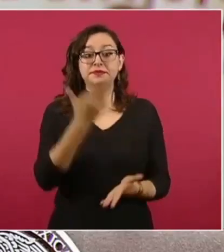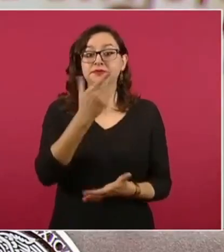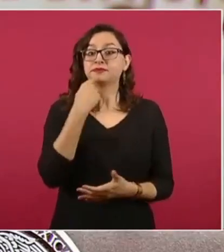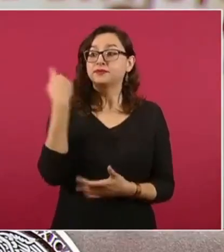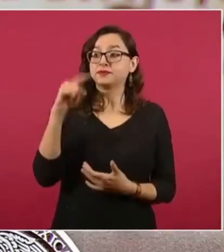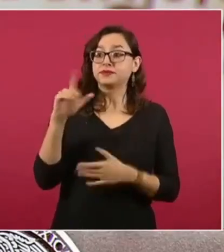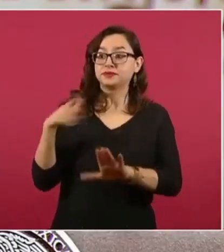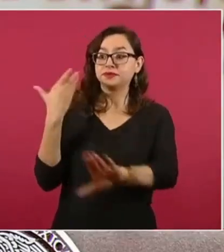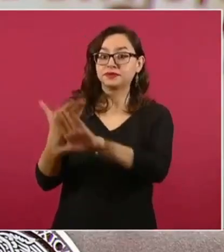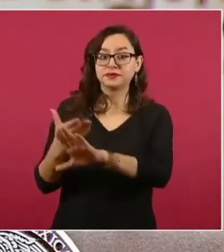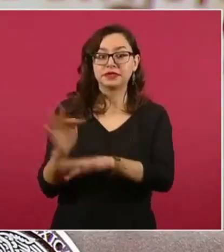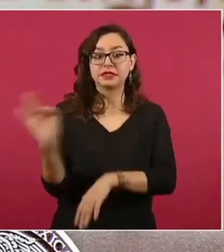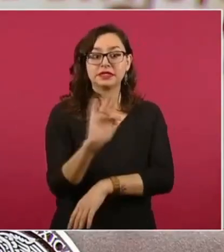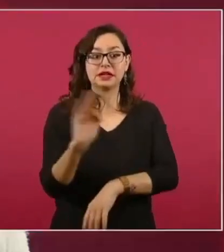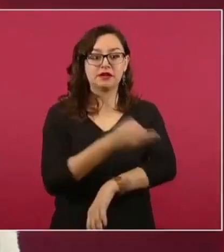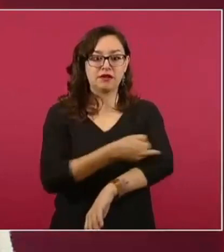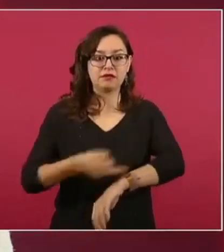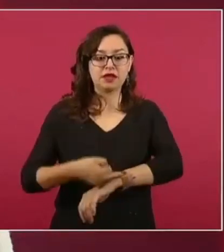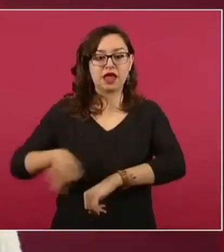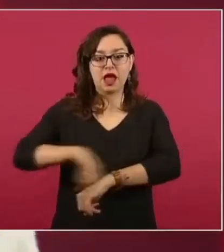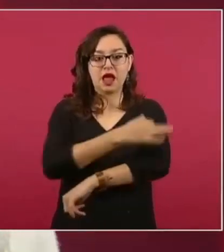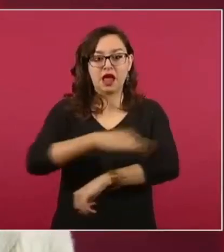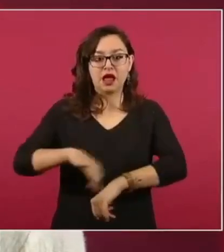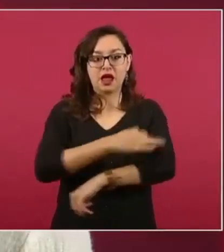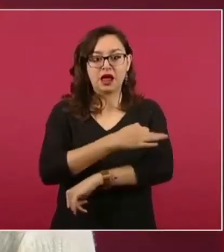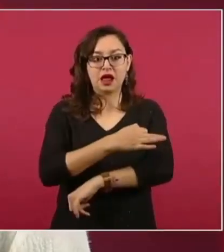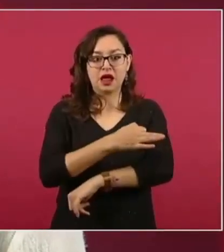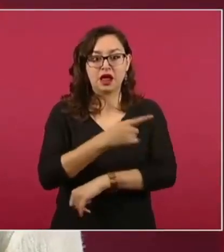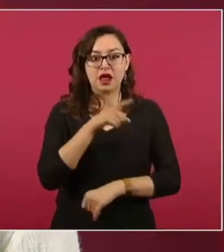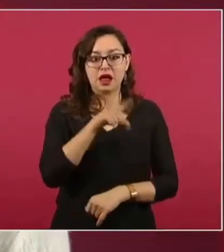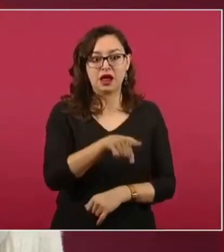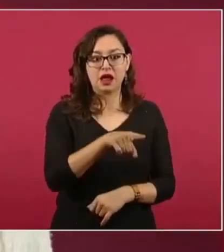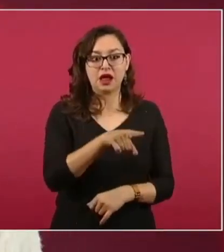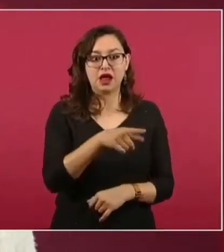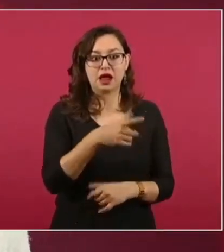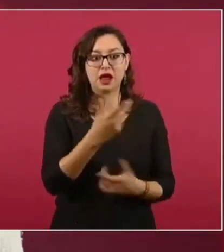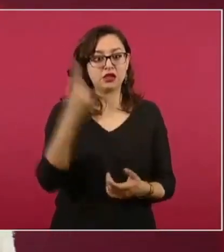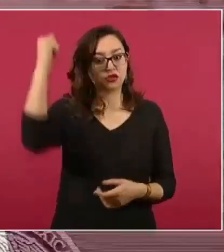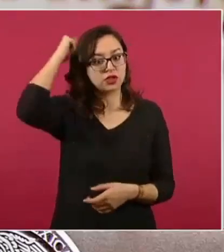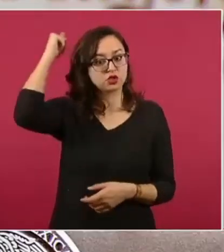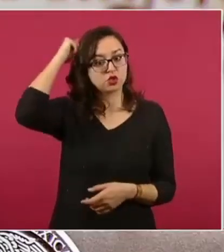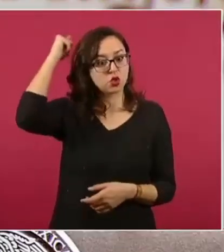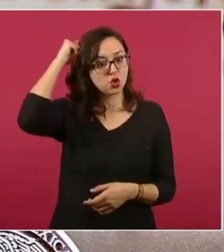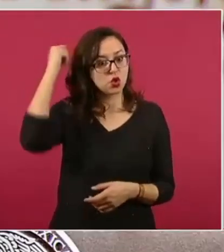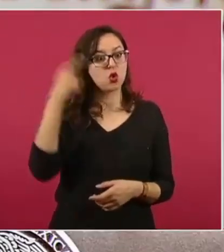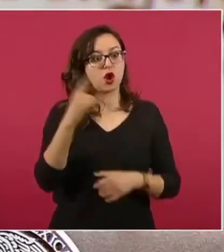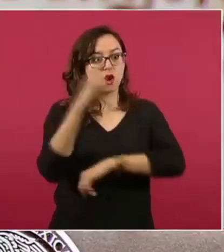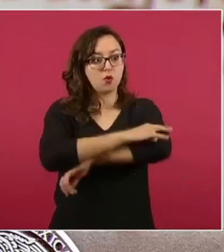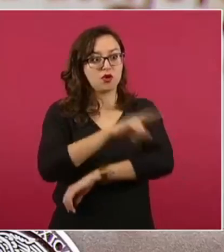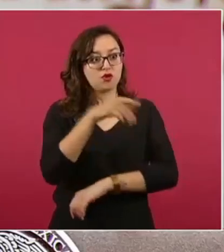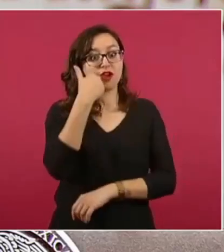de la IFA es familiar del arquitecto que diseñó el Naime, el aeropuerto que se iba a construir en Texcoco?